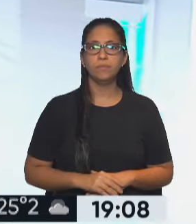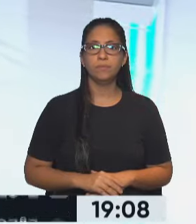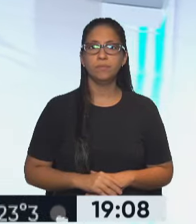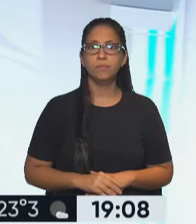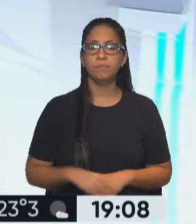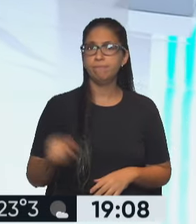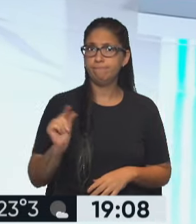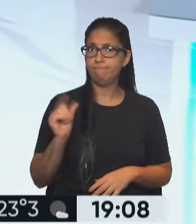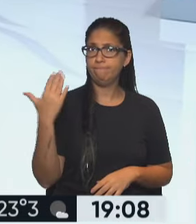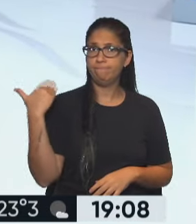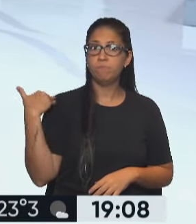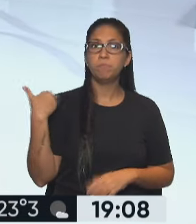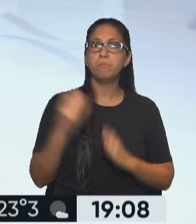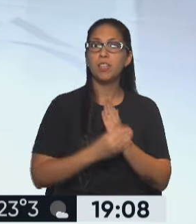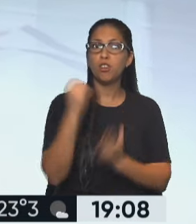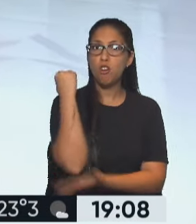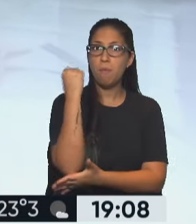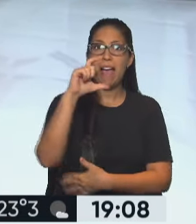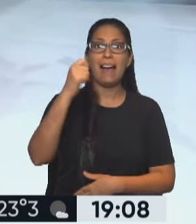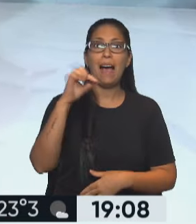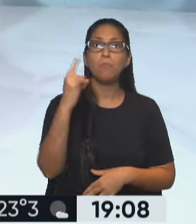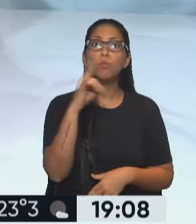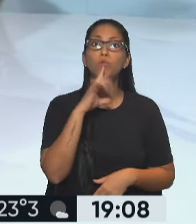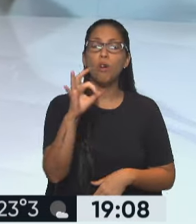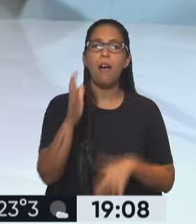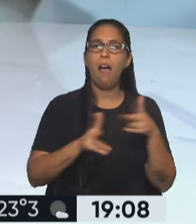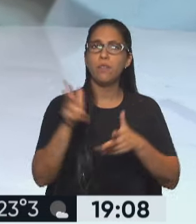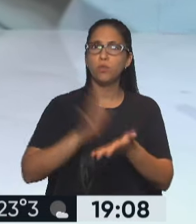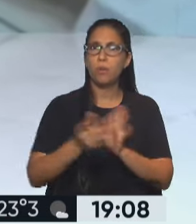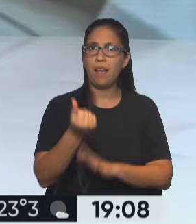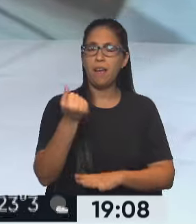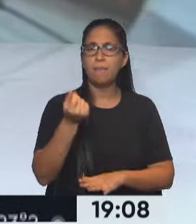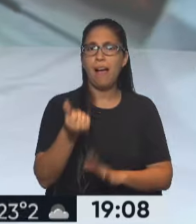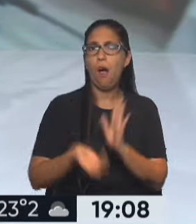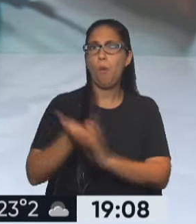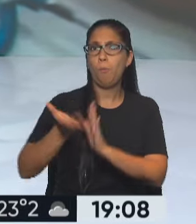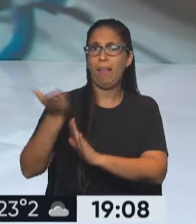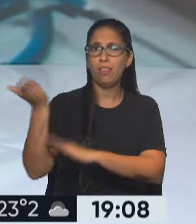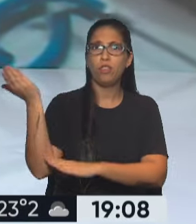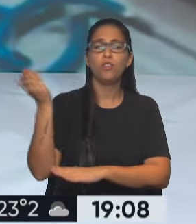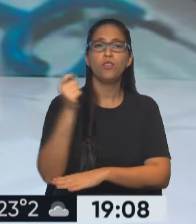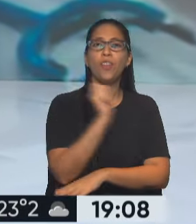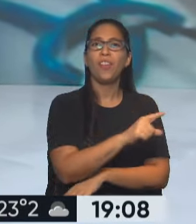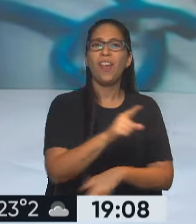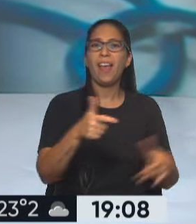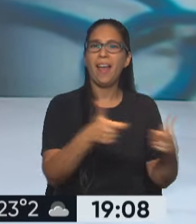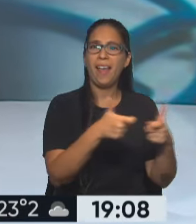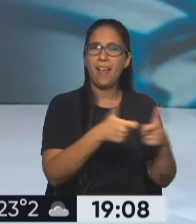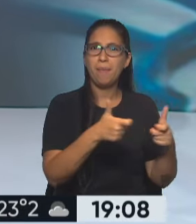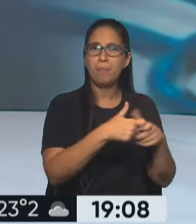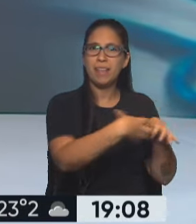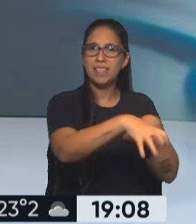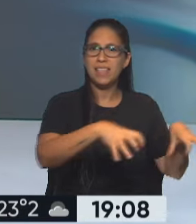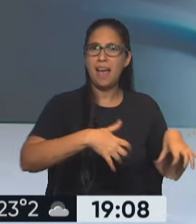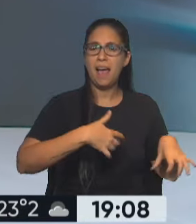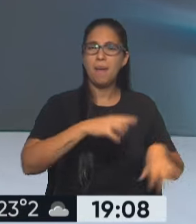En las últimas horas nuevamente el Ministro de Economía, Luis Caputo, se refirió a los aumentos de los últimos meses realizados por las empresas de medicina prepaga